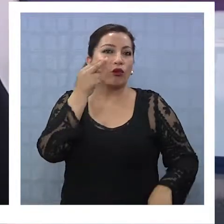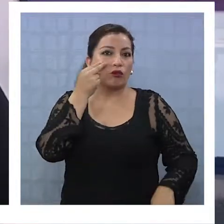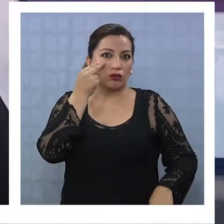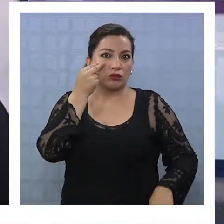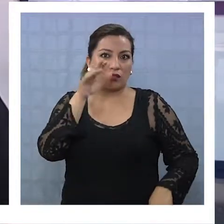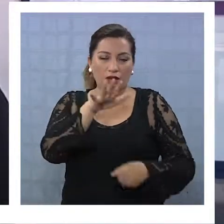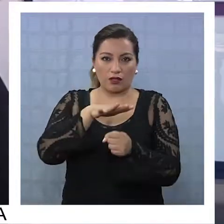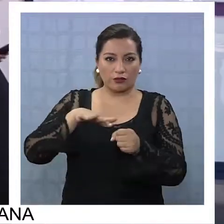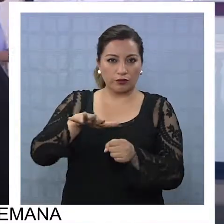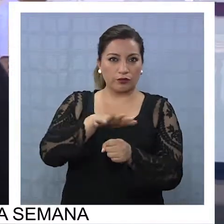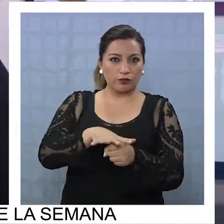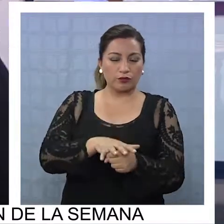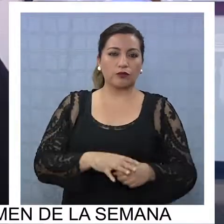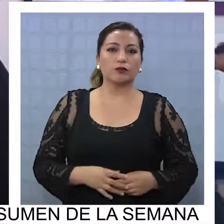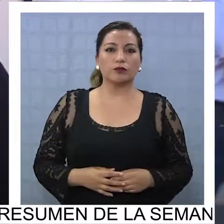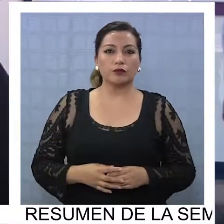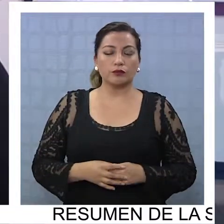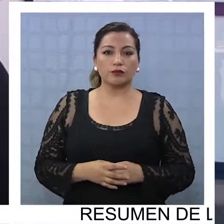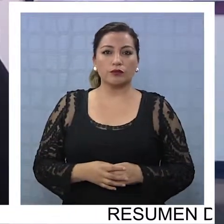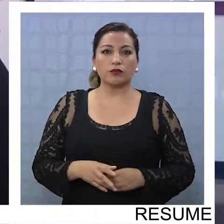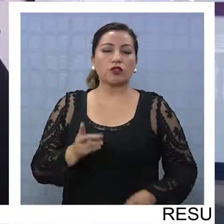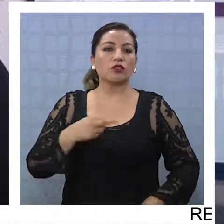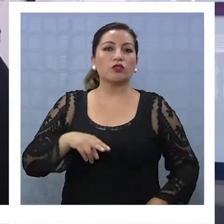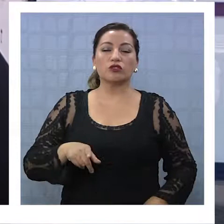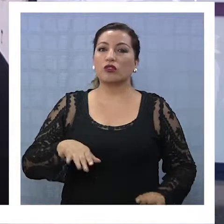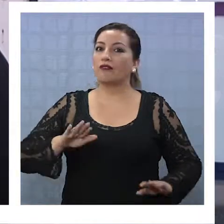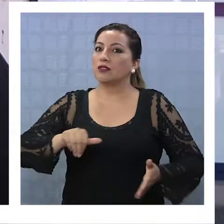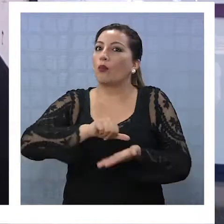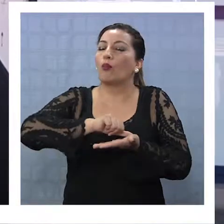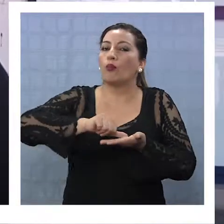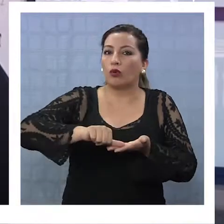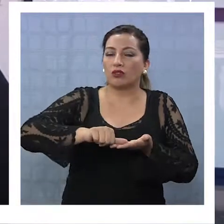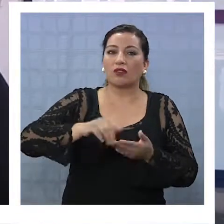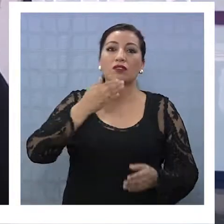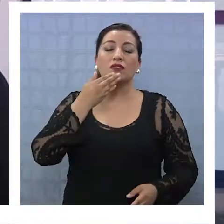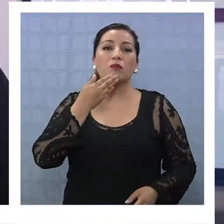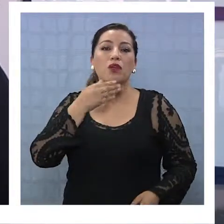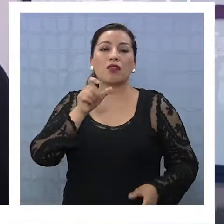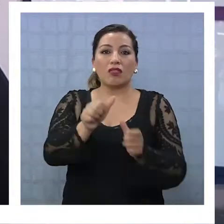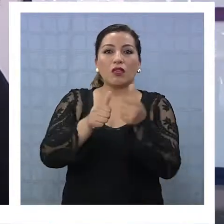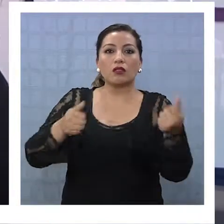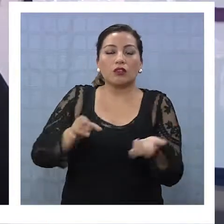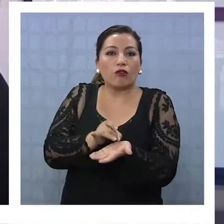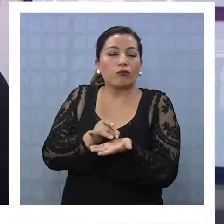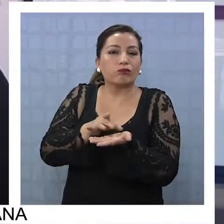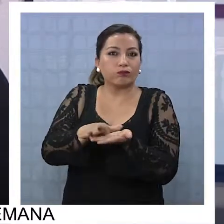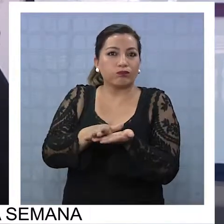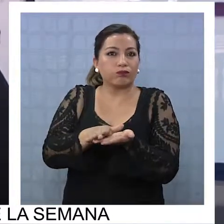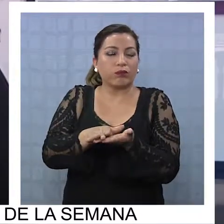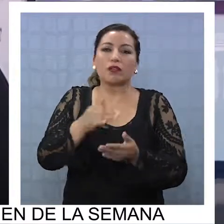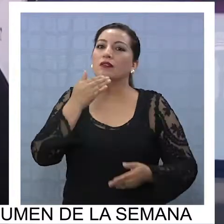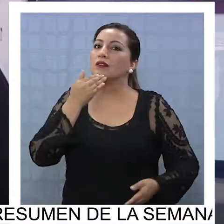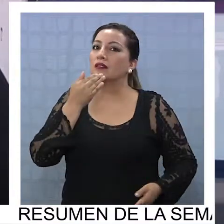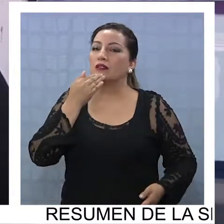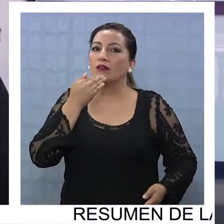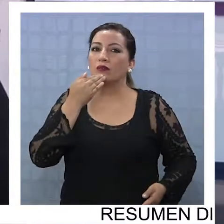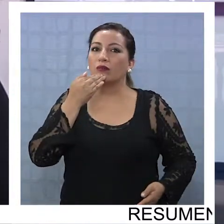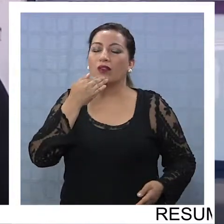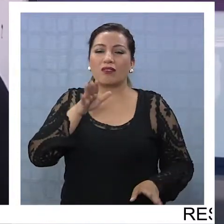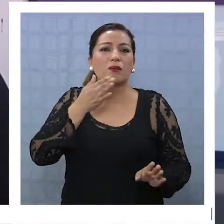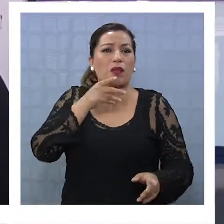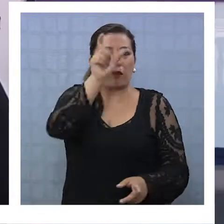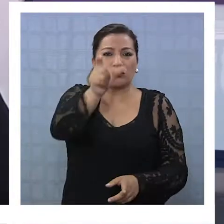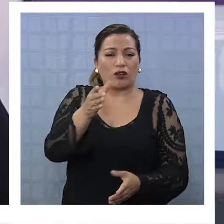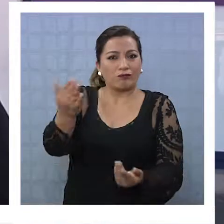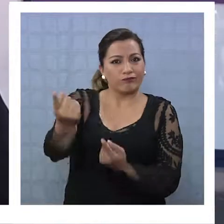no conoce realmente lo que ha sucedido. Entonces, nosotros hemos sancionado a gente, hemos suspendido directivos, hemos aplicado sanciones, hemos